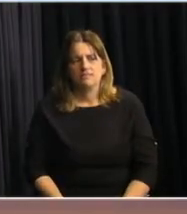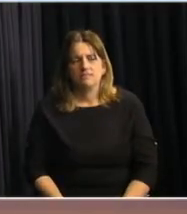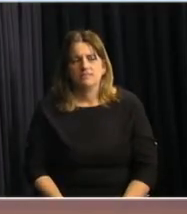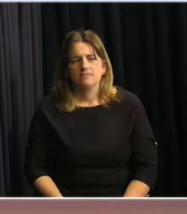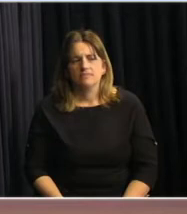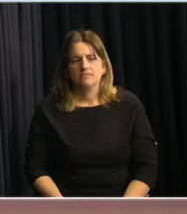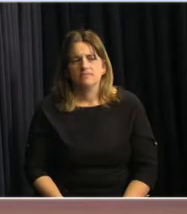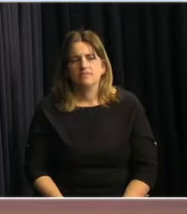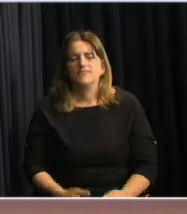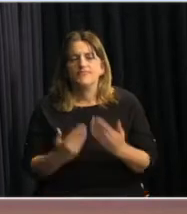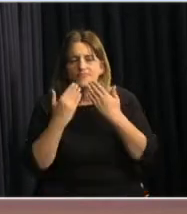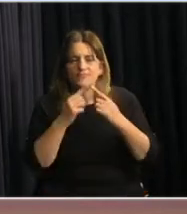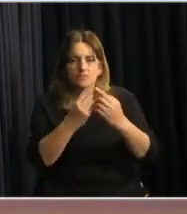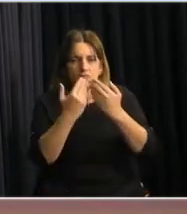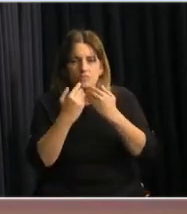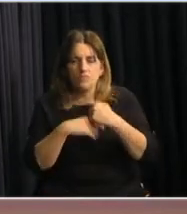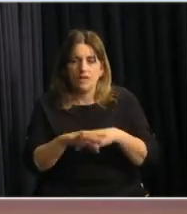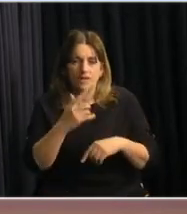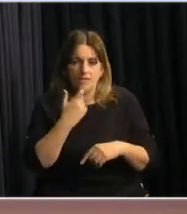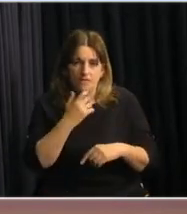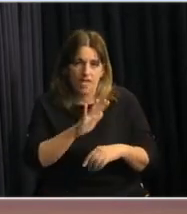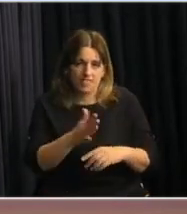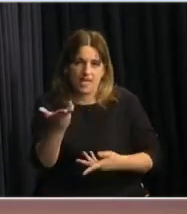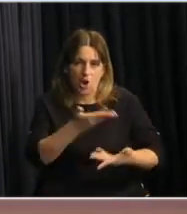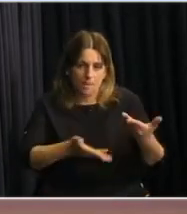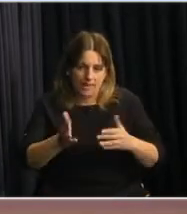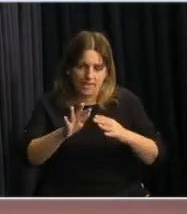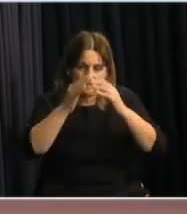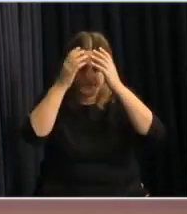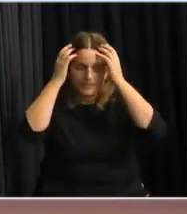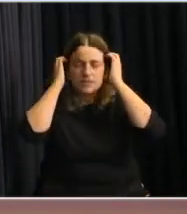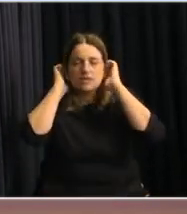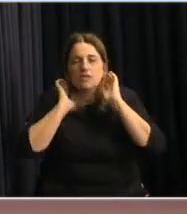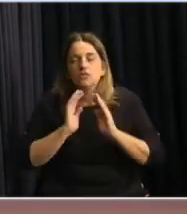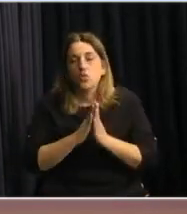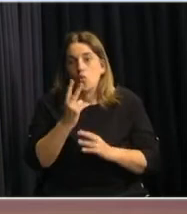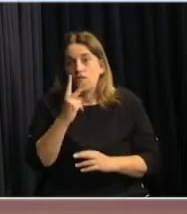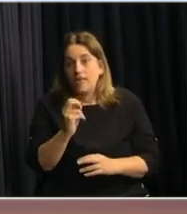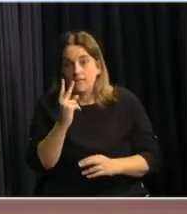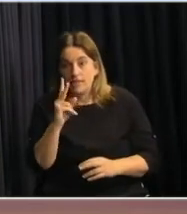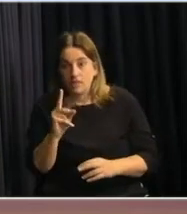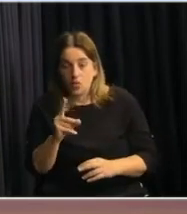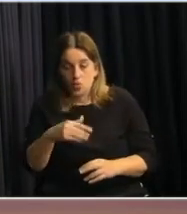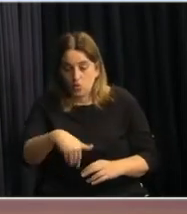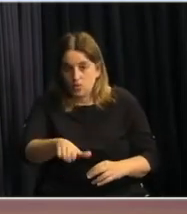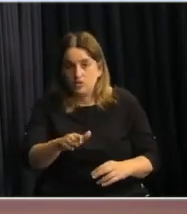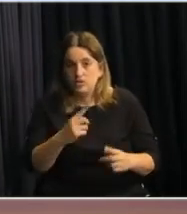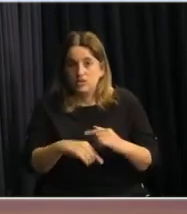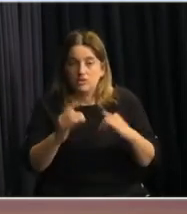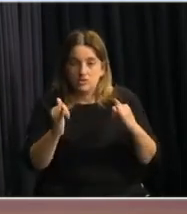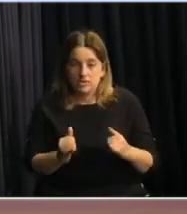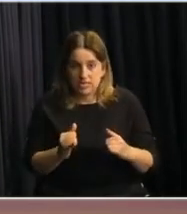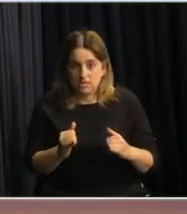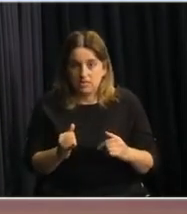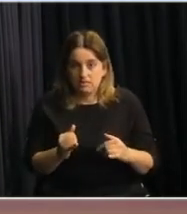Gracias por la pregunta. No hemos compartido las estimaciones para el 2021, lo que sí,